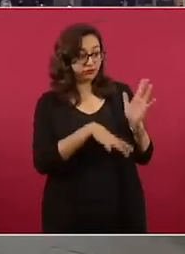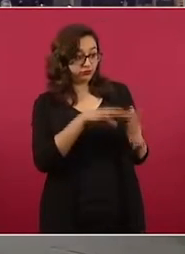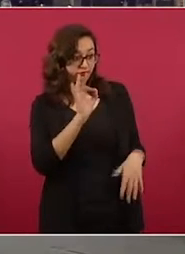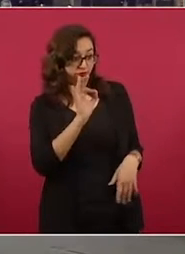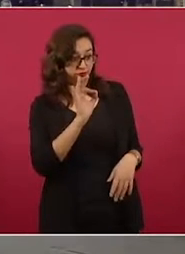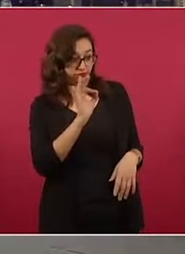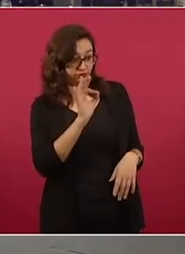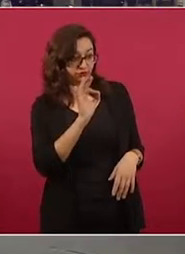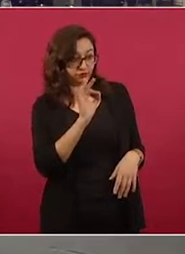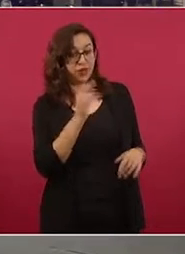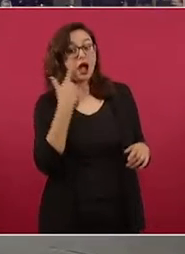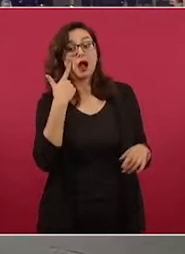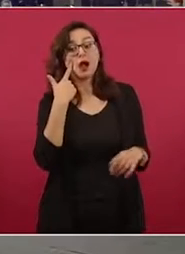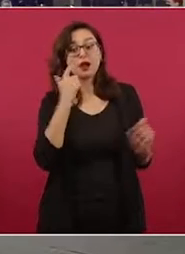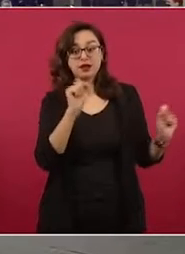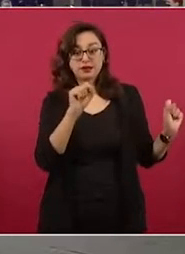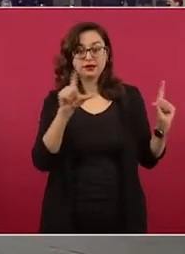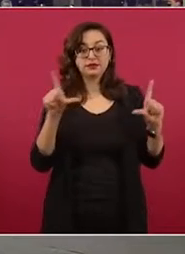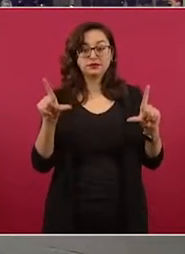A ver,